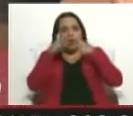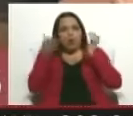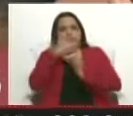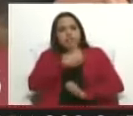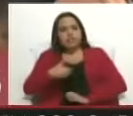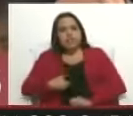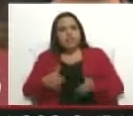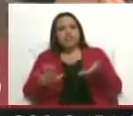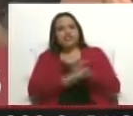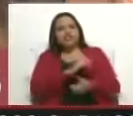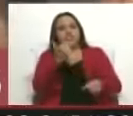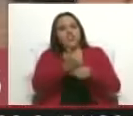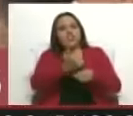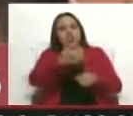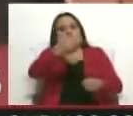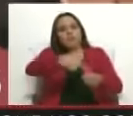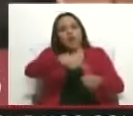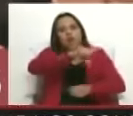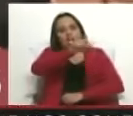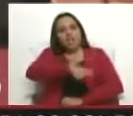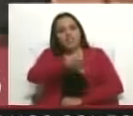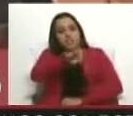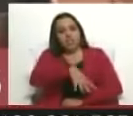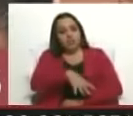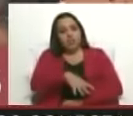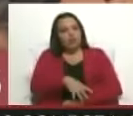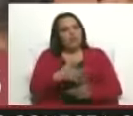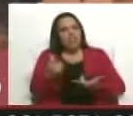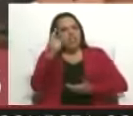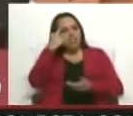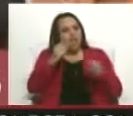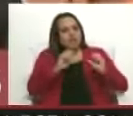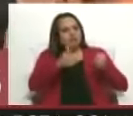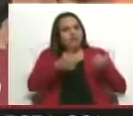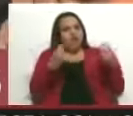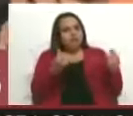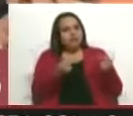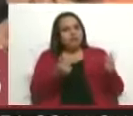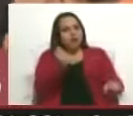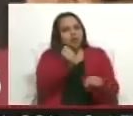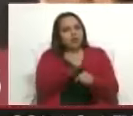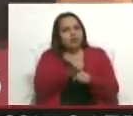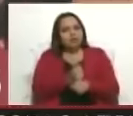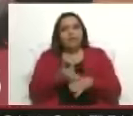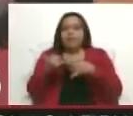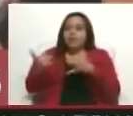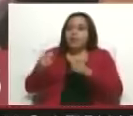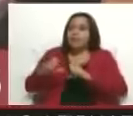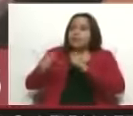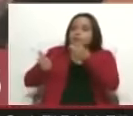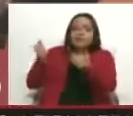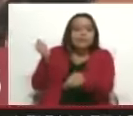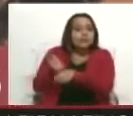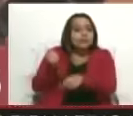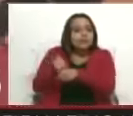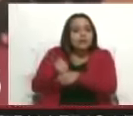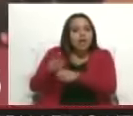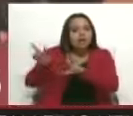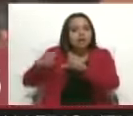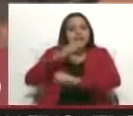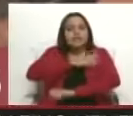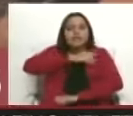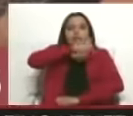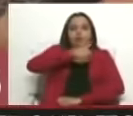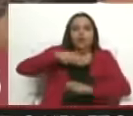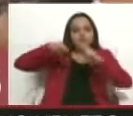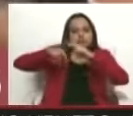estar siendo activadas? Ya las tenemos activadas, ya están trabajando. La unidad de negocio, la nueva dirección de